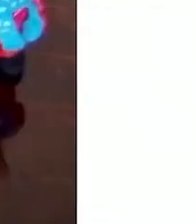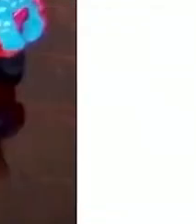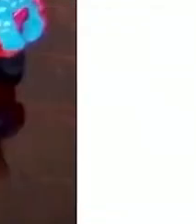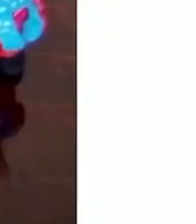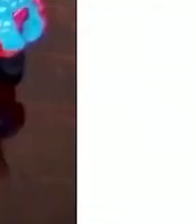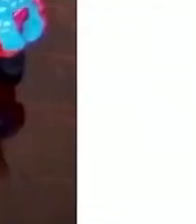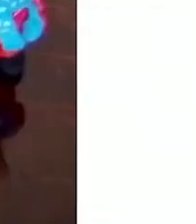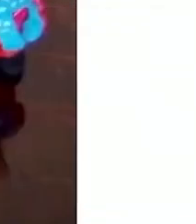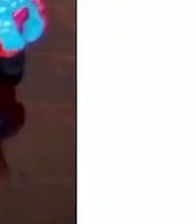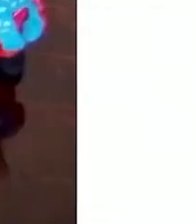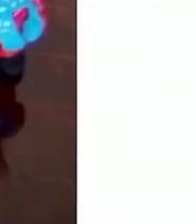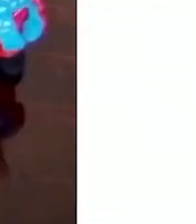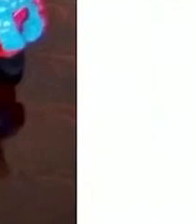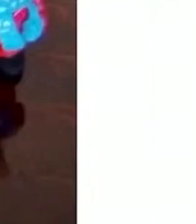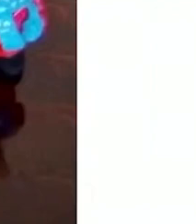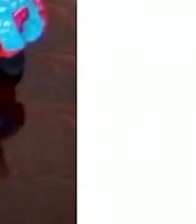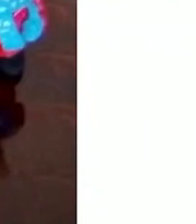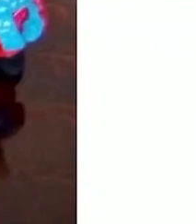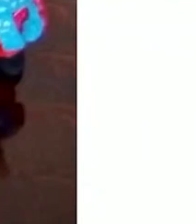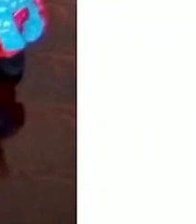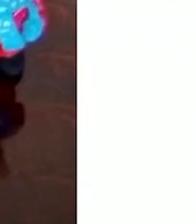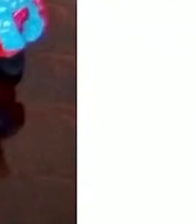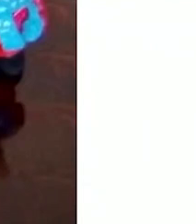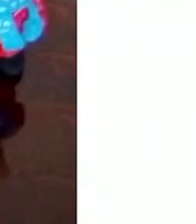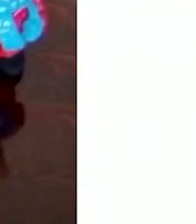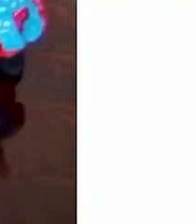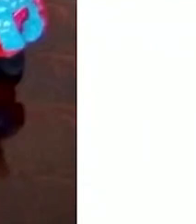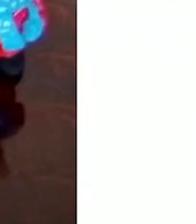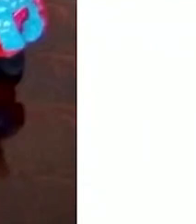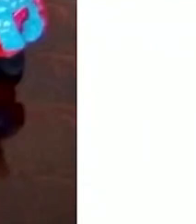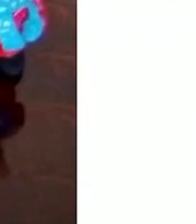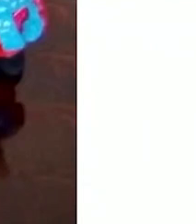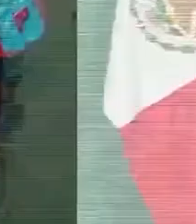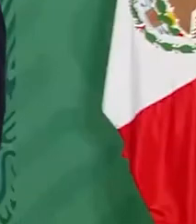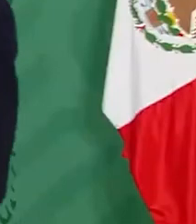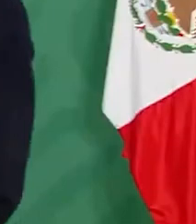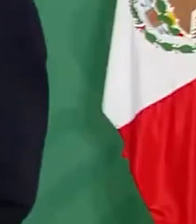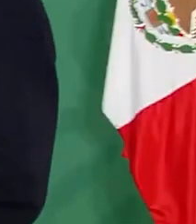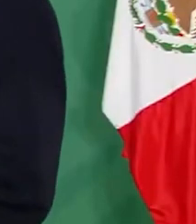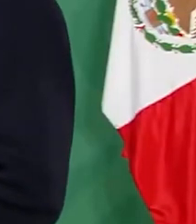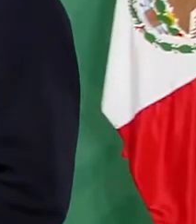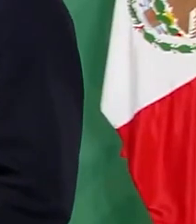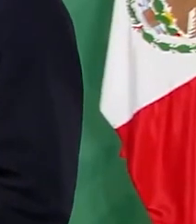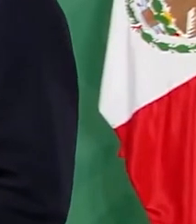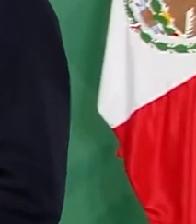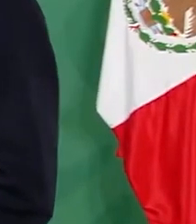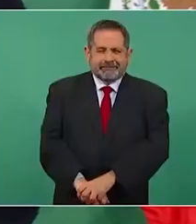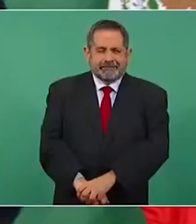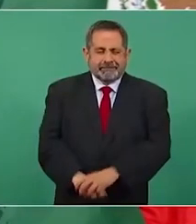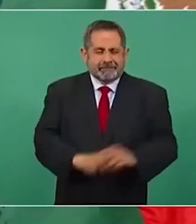Y entonces, ¿por qué no pones? No, no lo pongas.